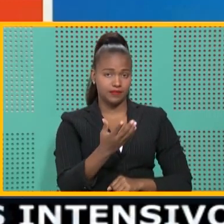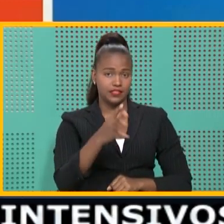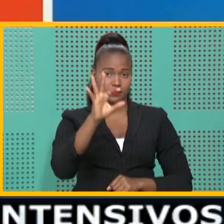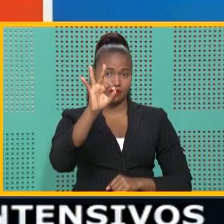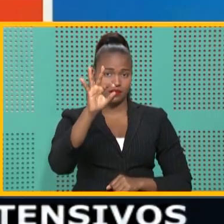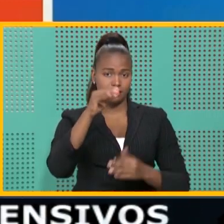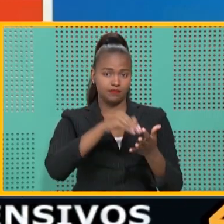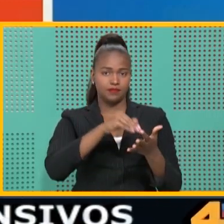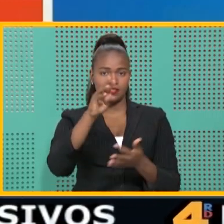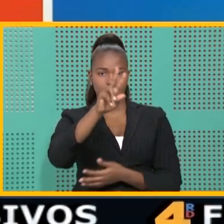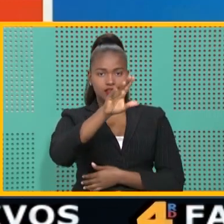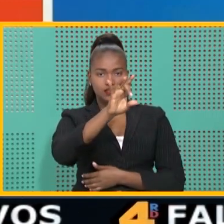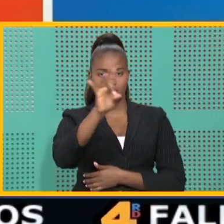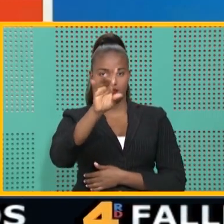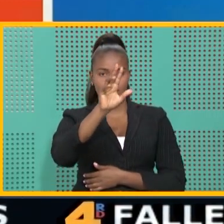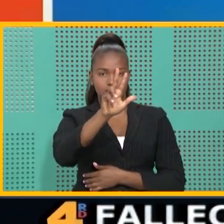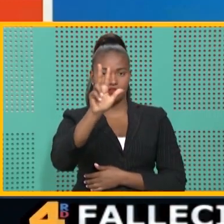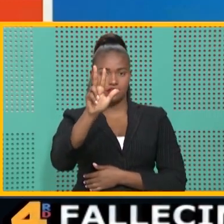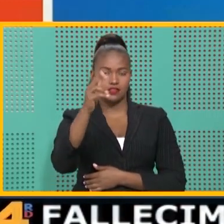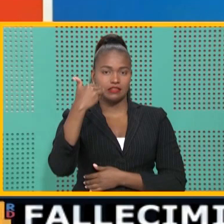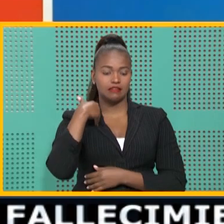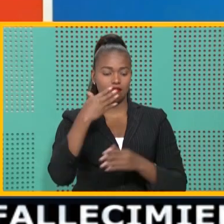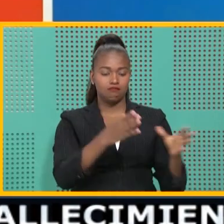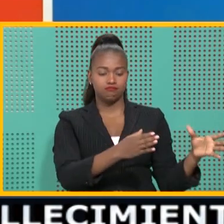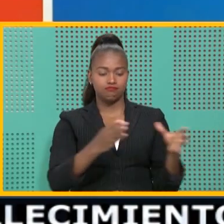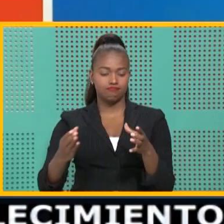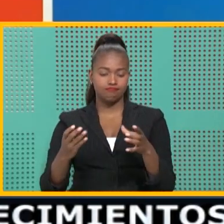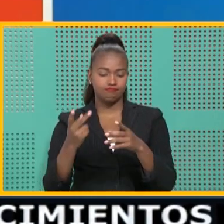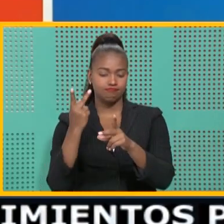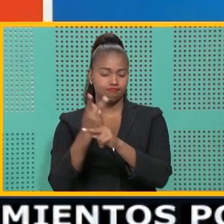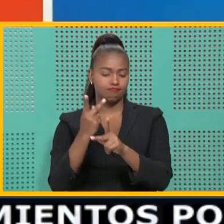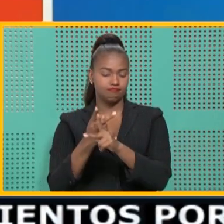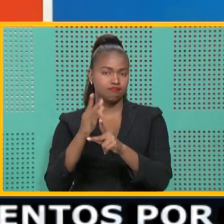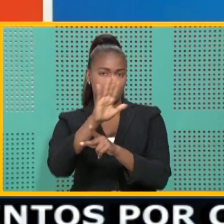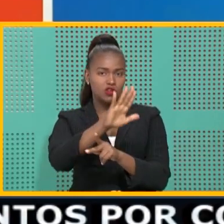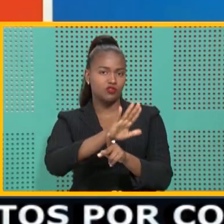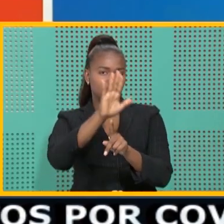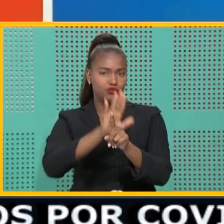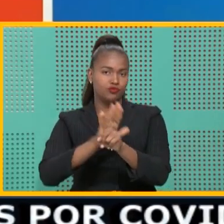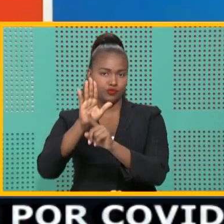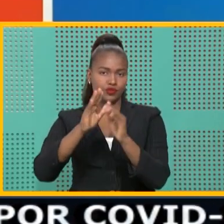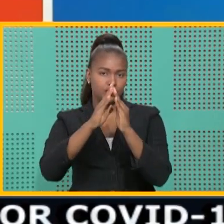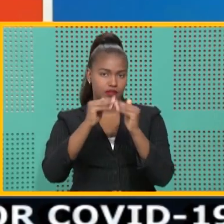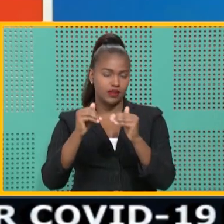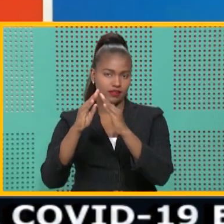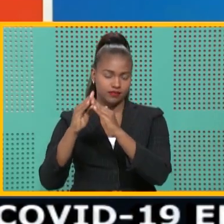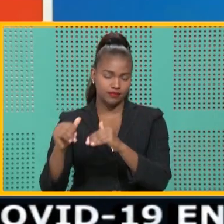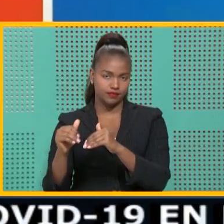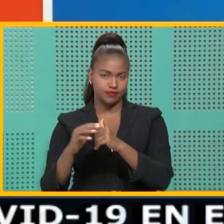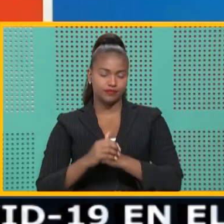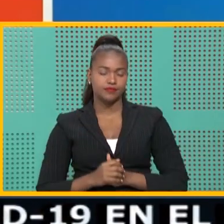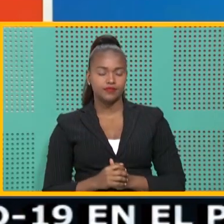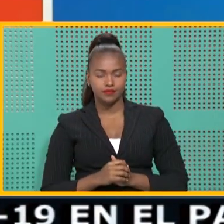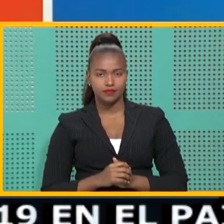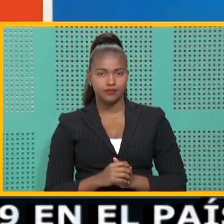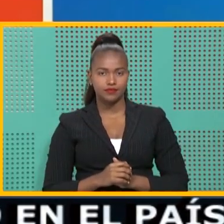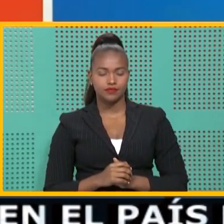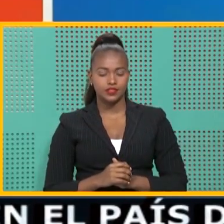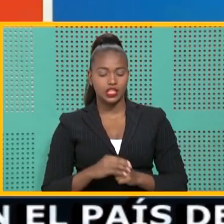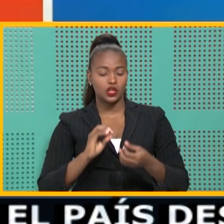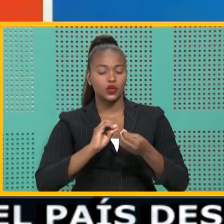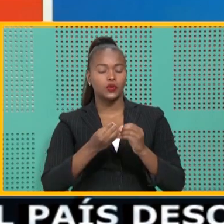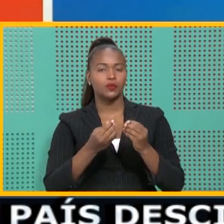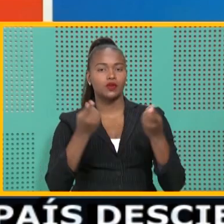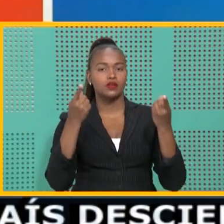.833 están en aislamiento domiciliario. El